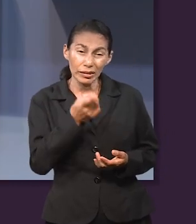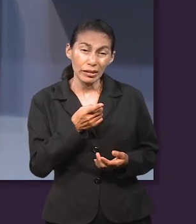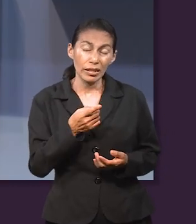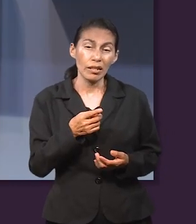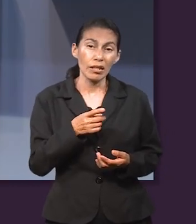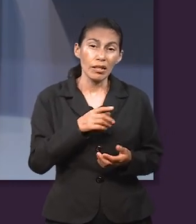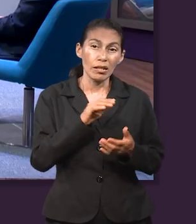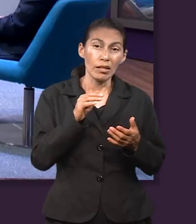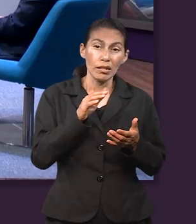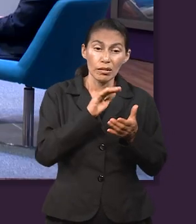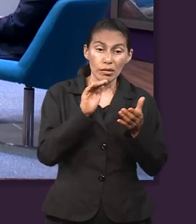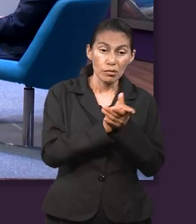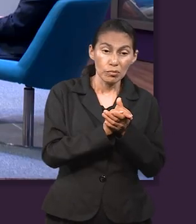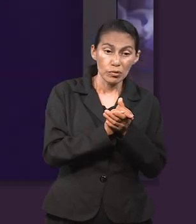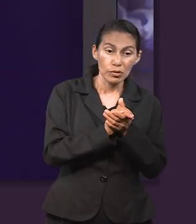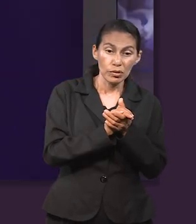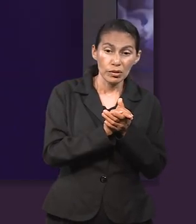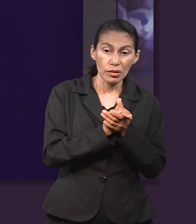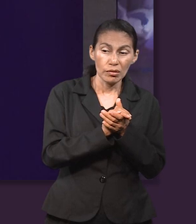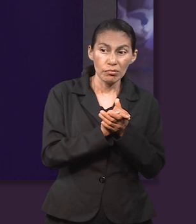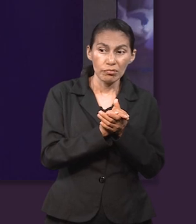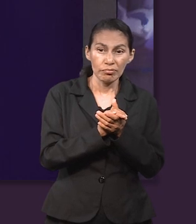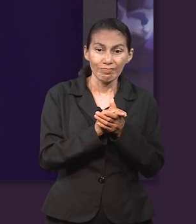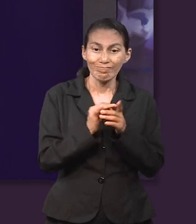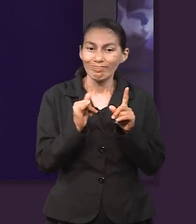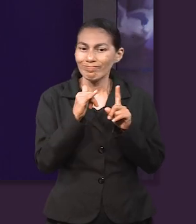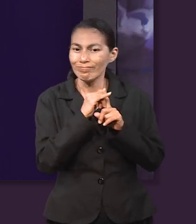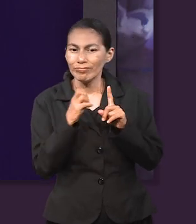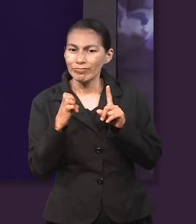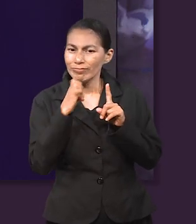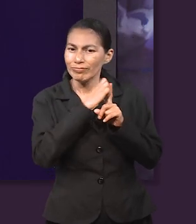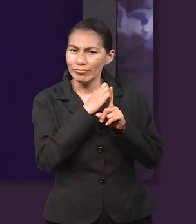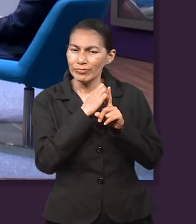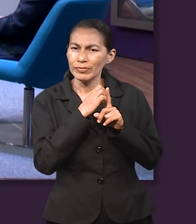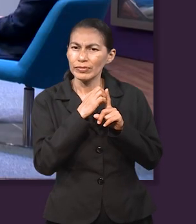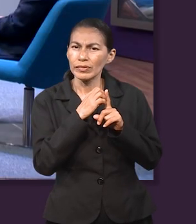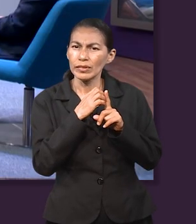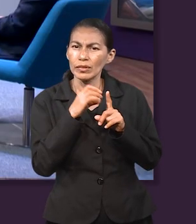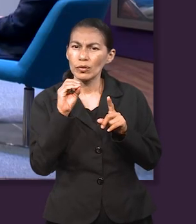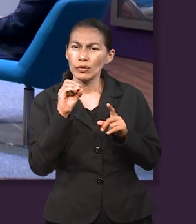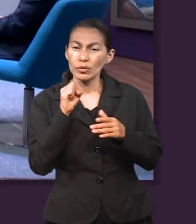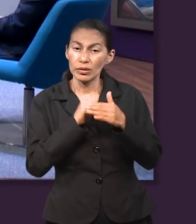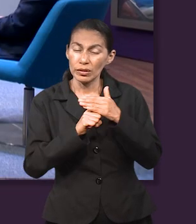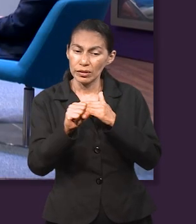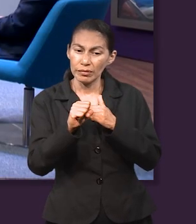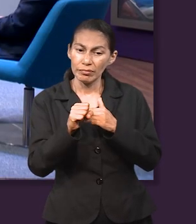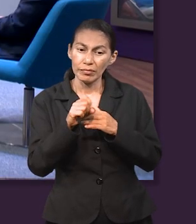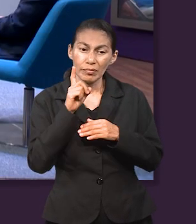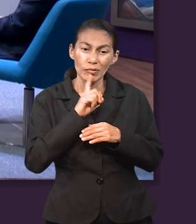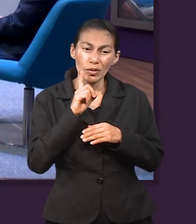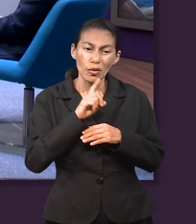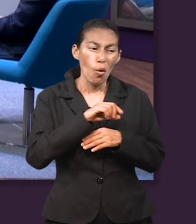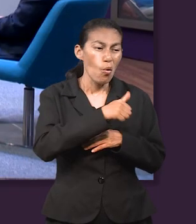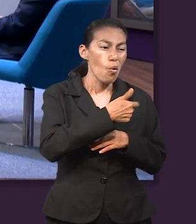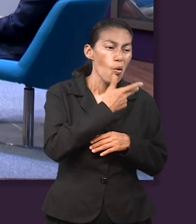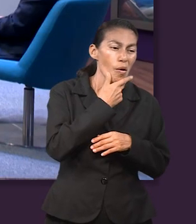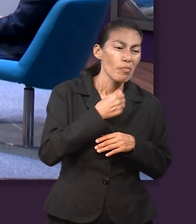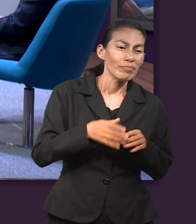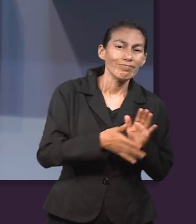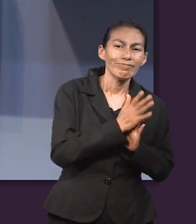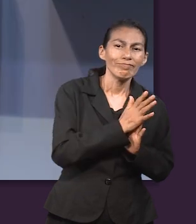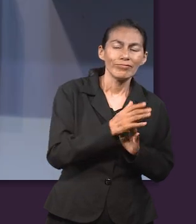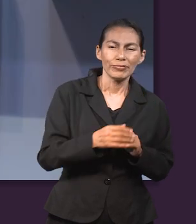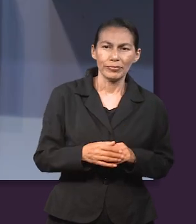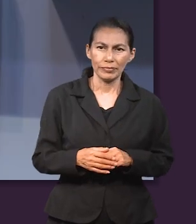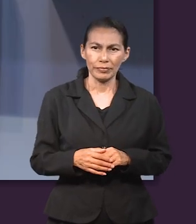Oseas es engañado por su esposa y posteriormente hay una serie de cosas que suceden ahí que nos puede servir